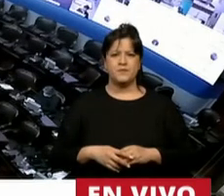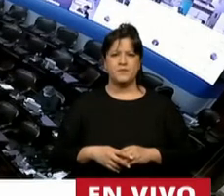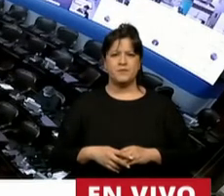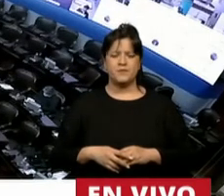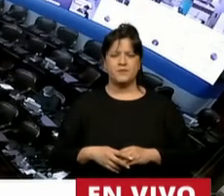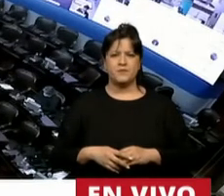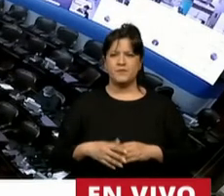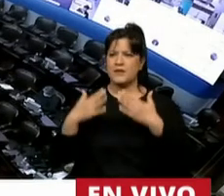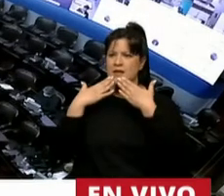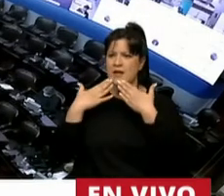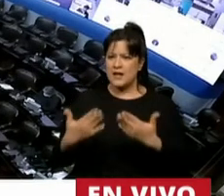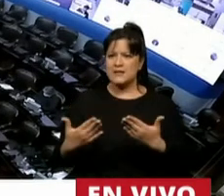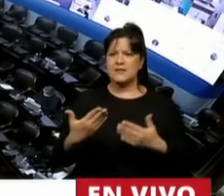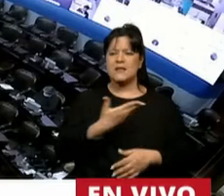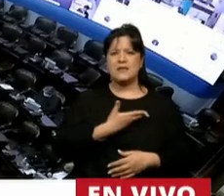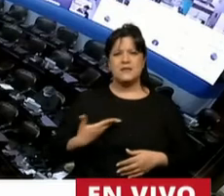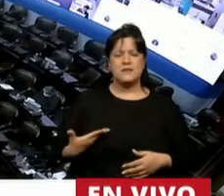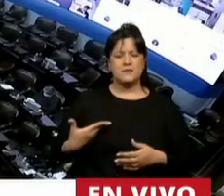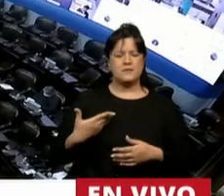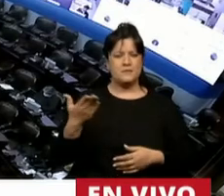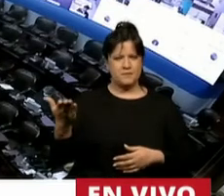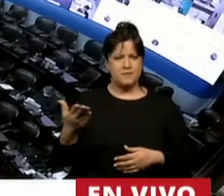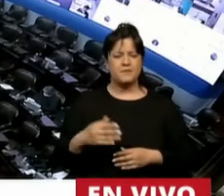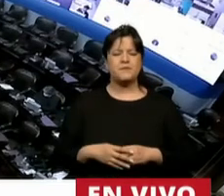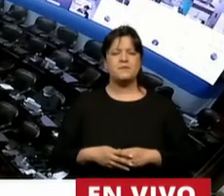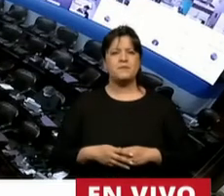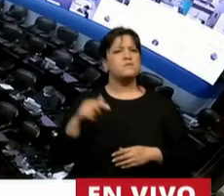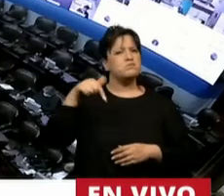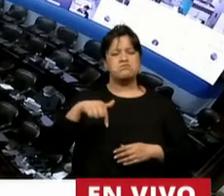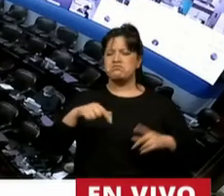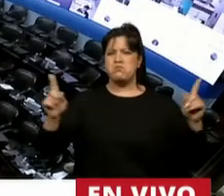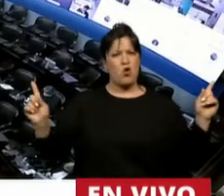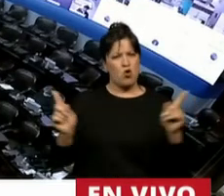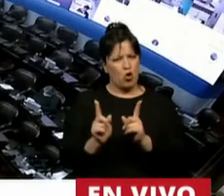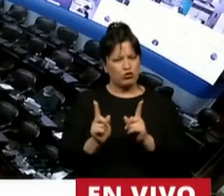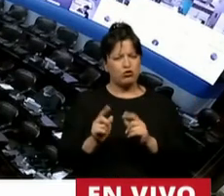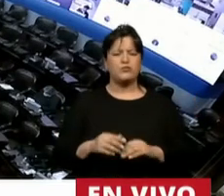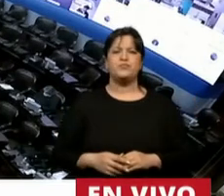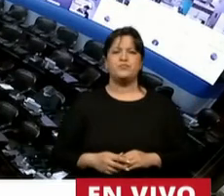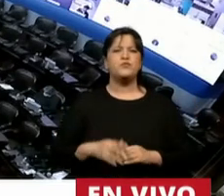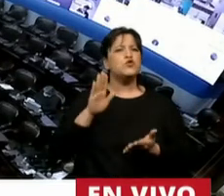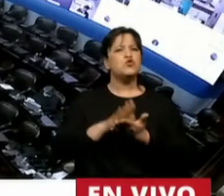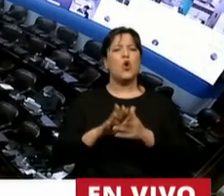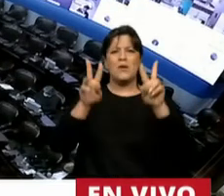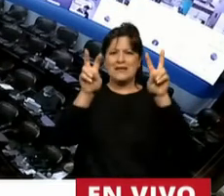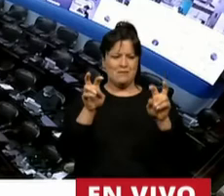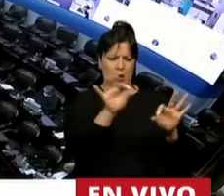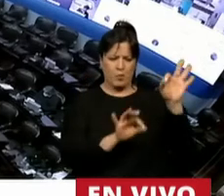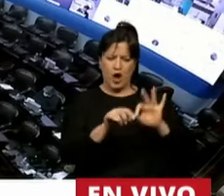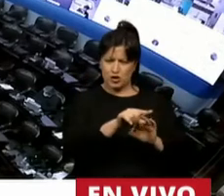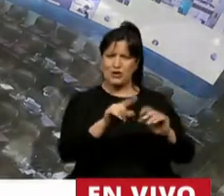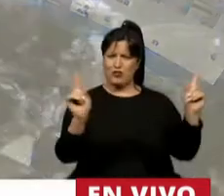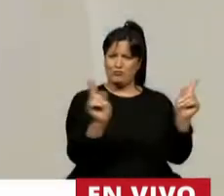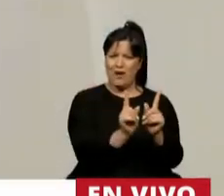Gracias, señor presidente. Voy a ser breve en relación a este proyecto en particular porque quiero